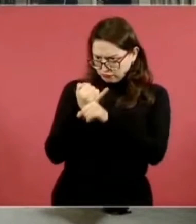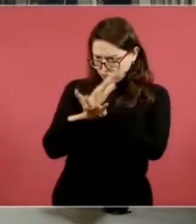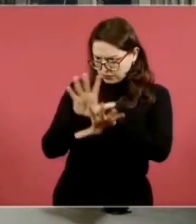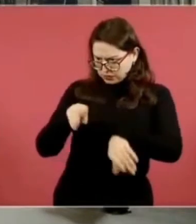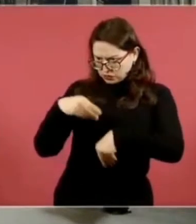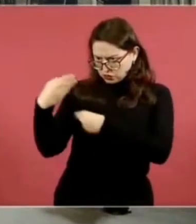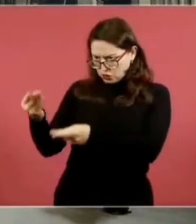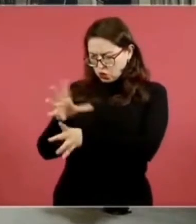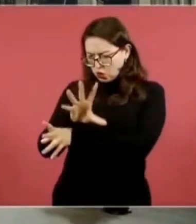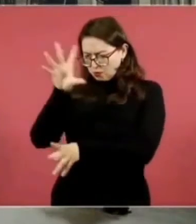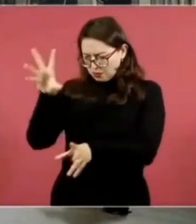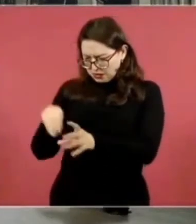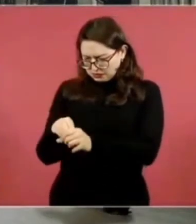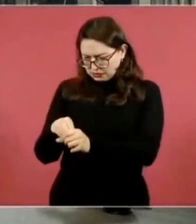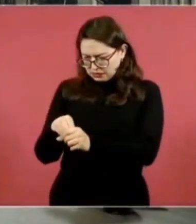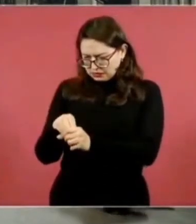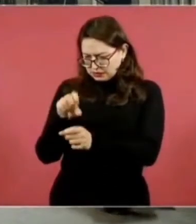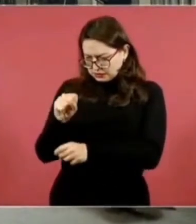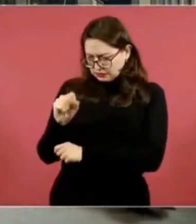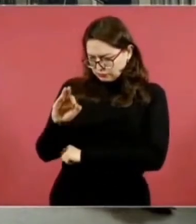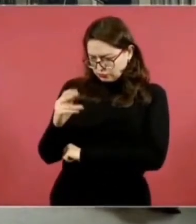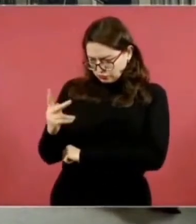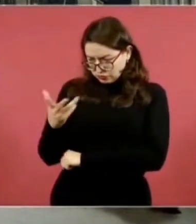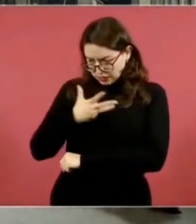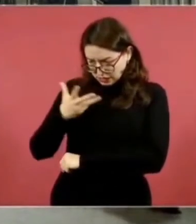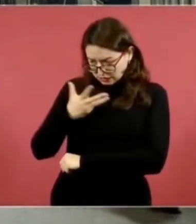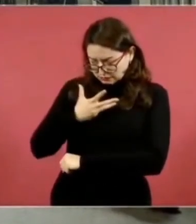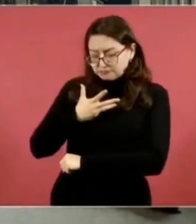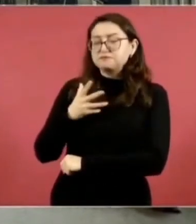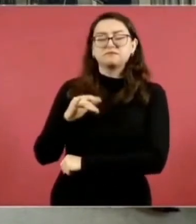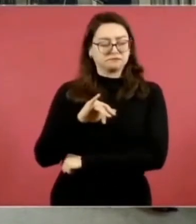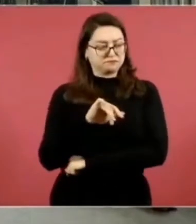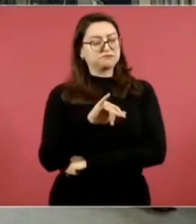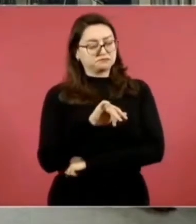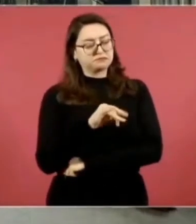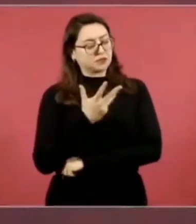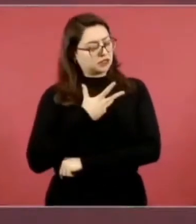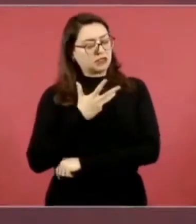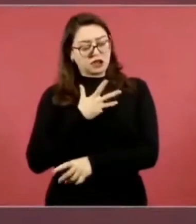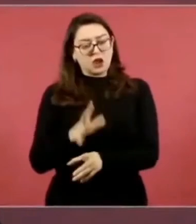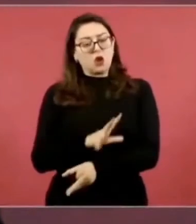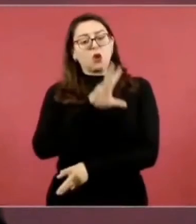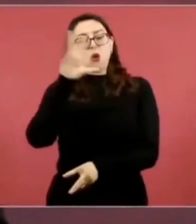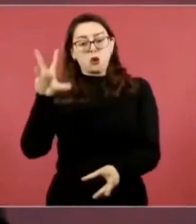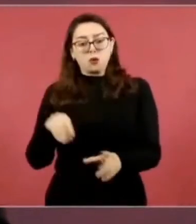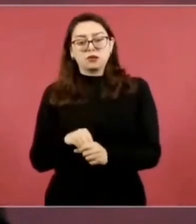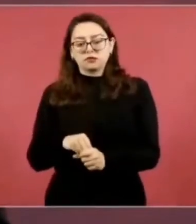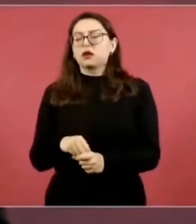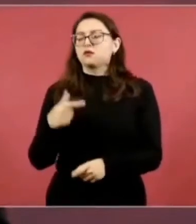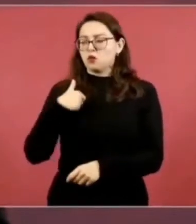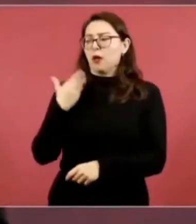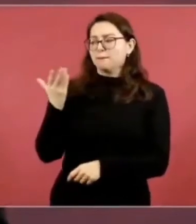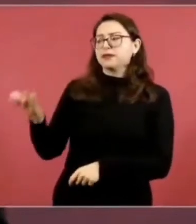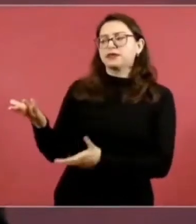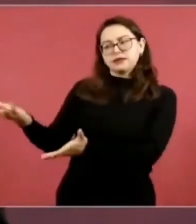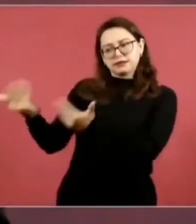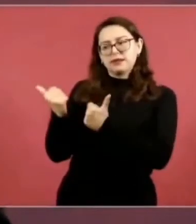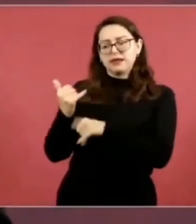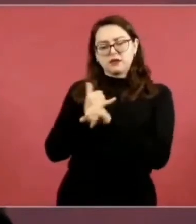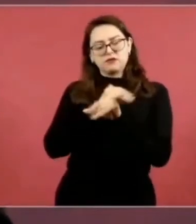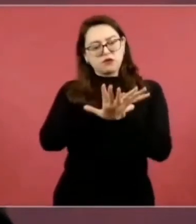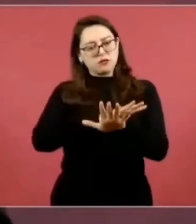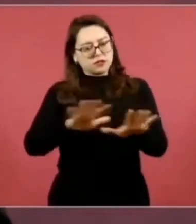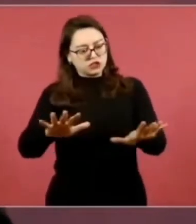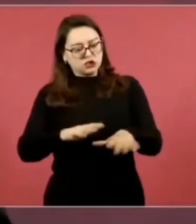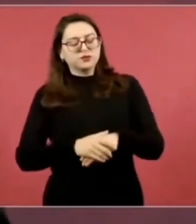Bueno, pues vamos a pedirle a la Función Pública que nos informe y el otro tema de la señora